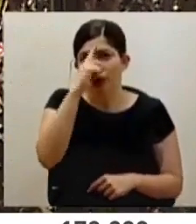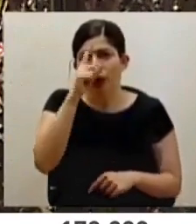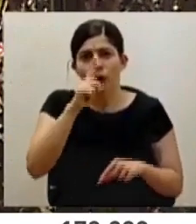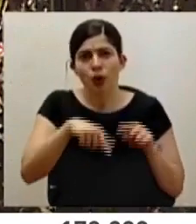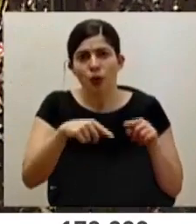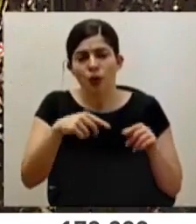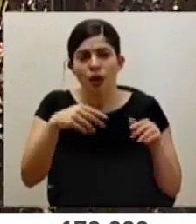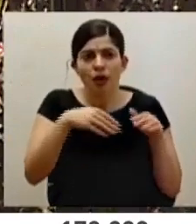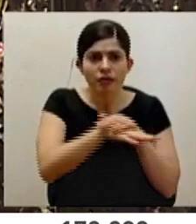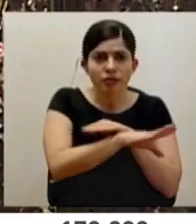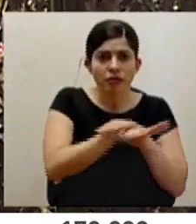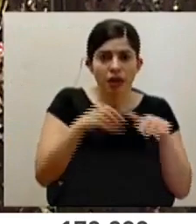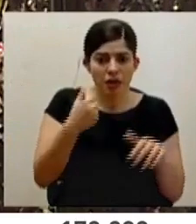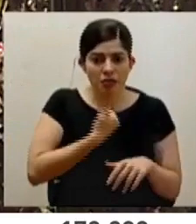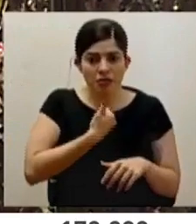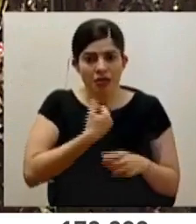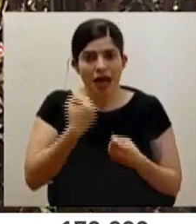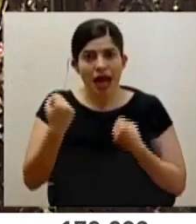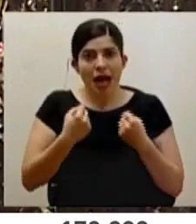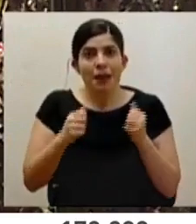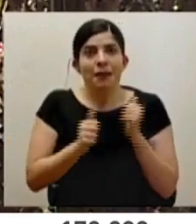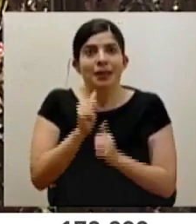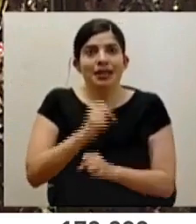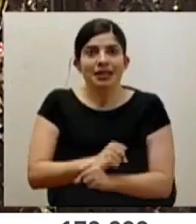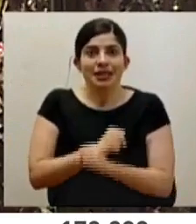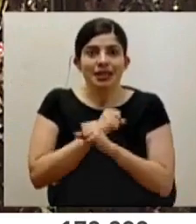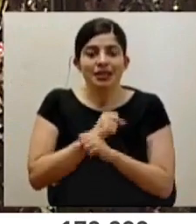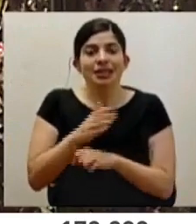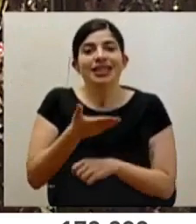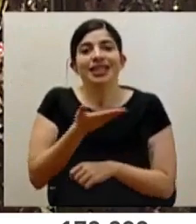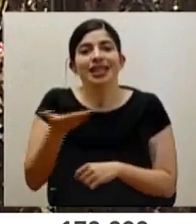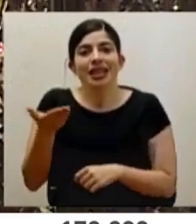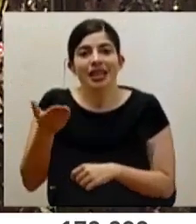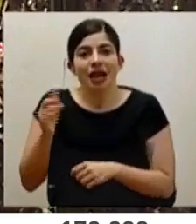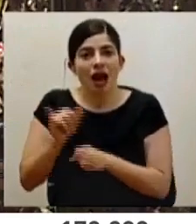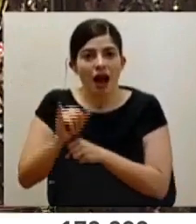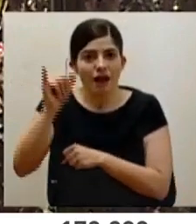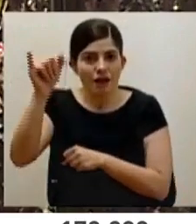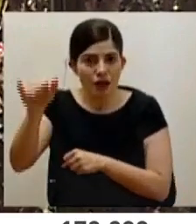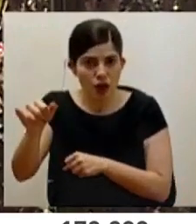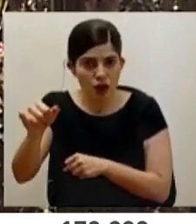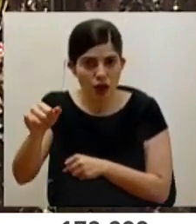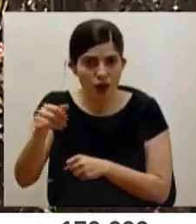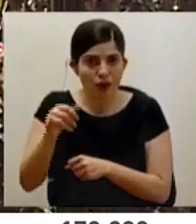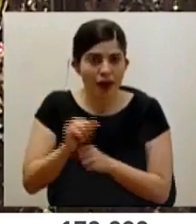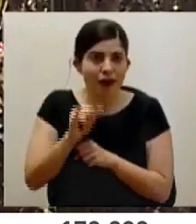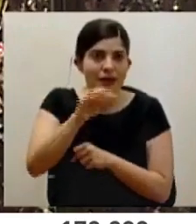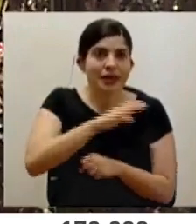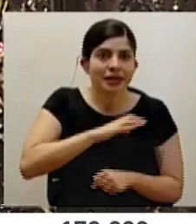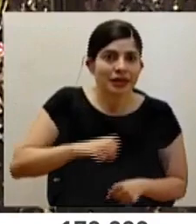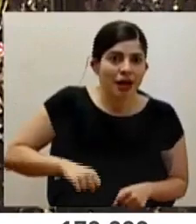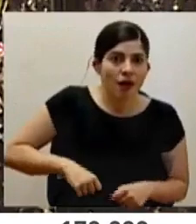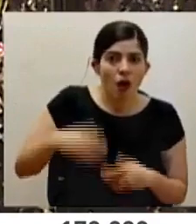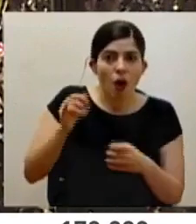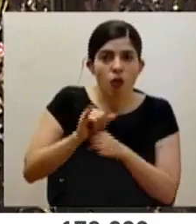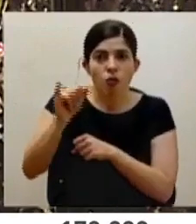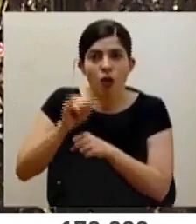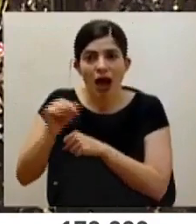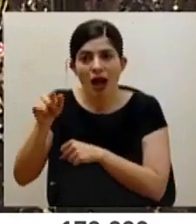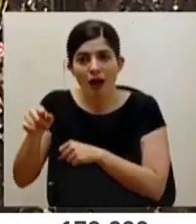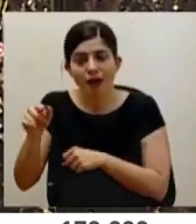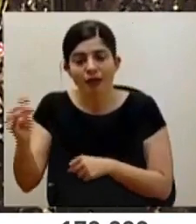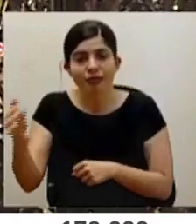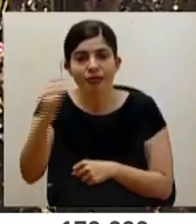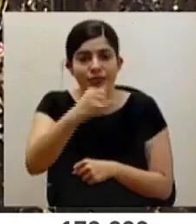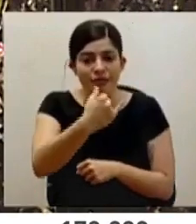viajar en su propio carro, que es mucho más seguro, que ir a coger un avión hasta El Salvador porque no hay vuelos directos, y luego un avión